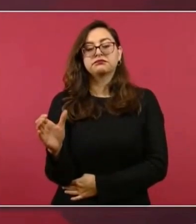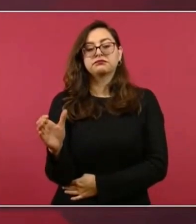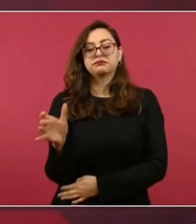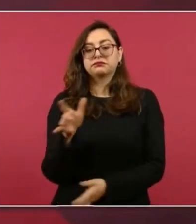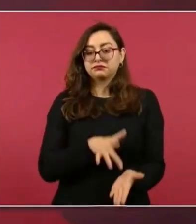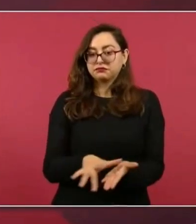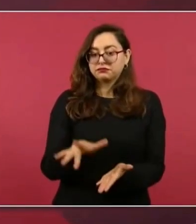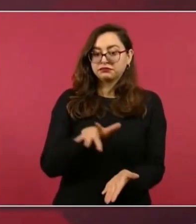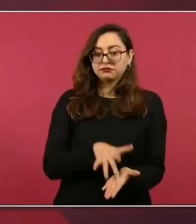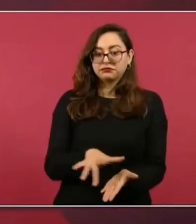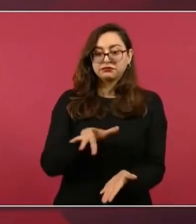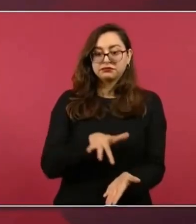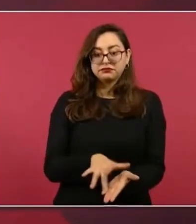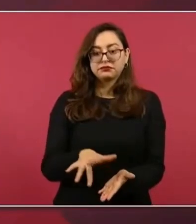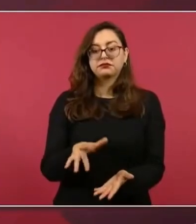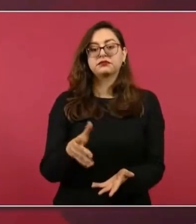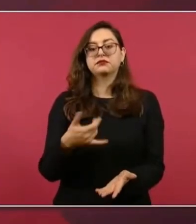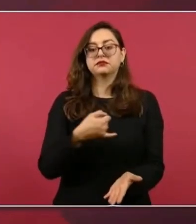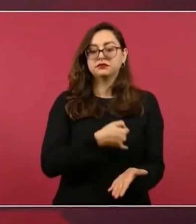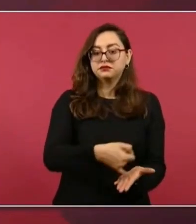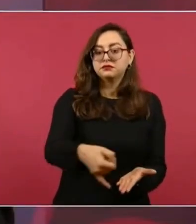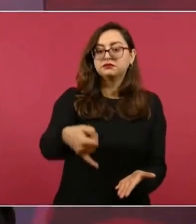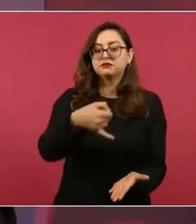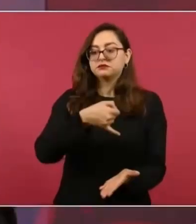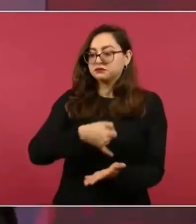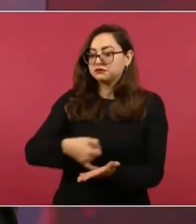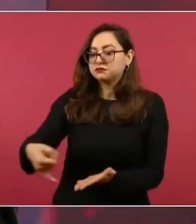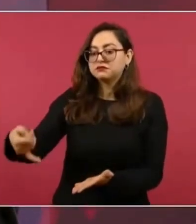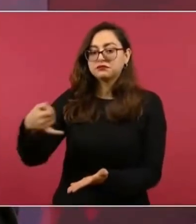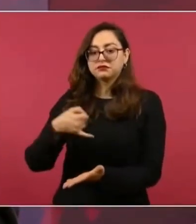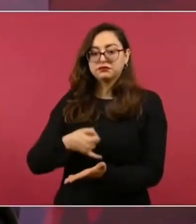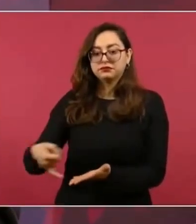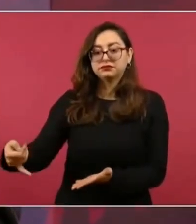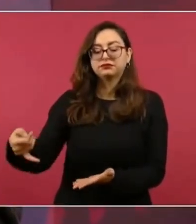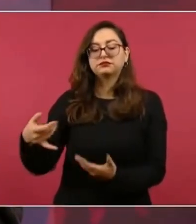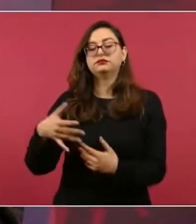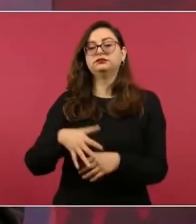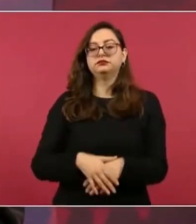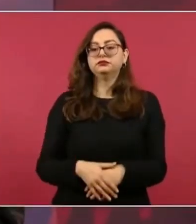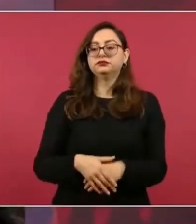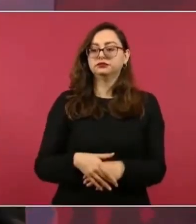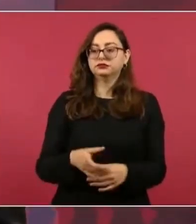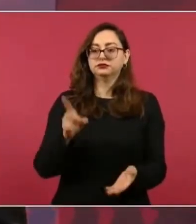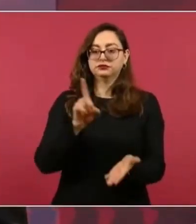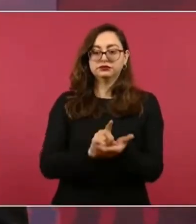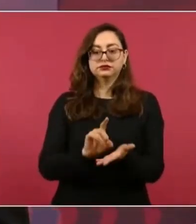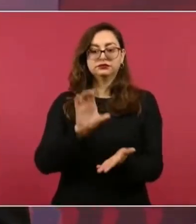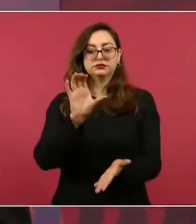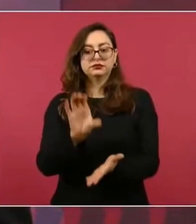campesinos, productores, las pensiones para discapacidad,